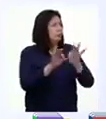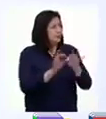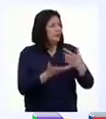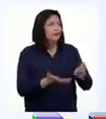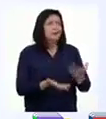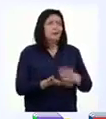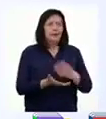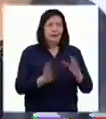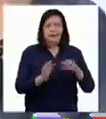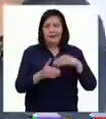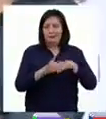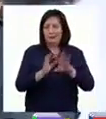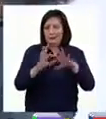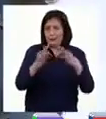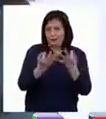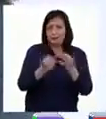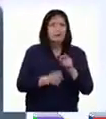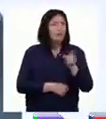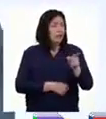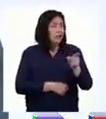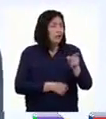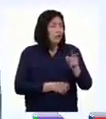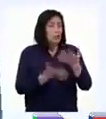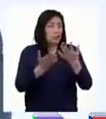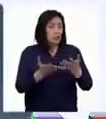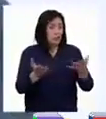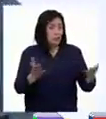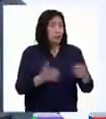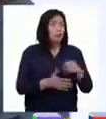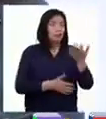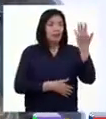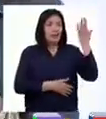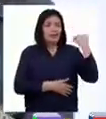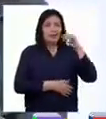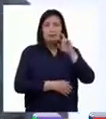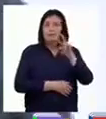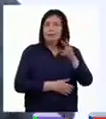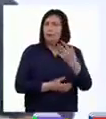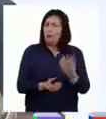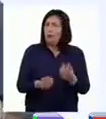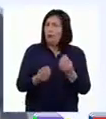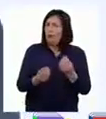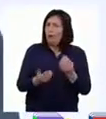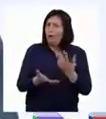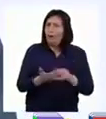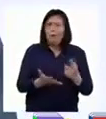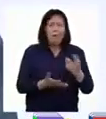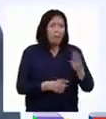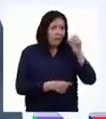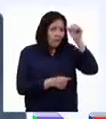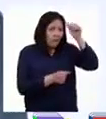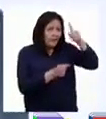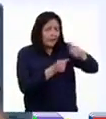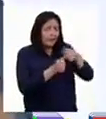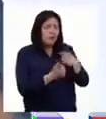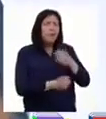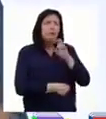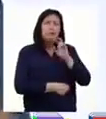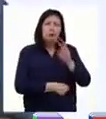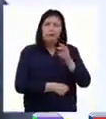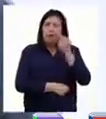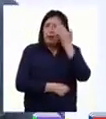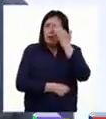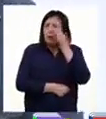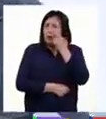en nuestra dinámica familiar. En relación con los objetos, en el programa anterior vimos cómo a través de los recuerdos pudimos